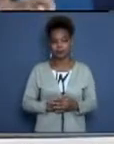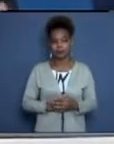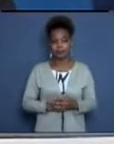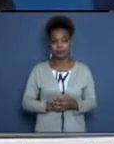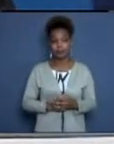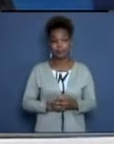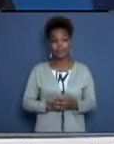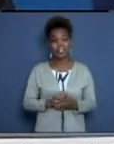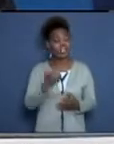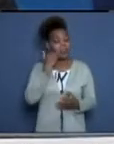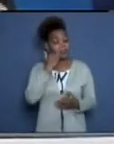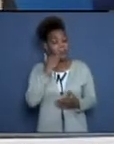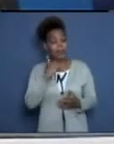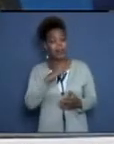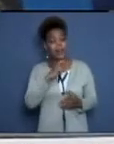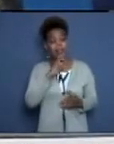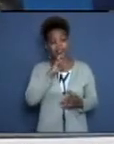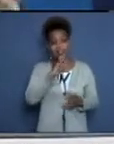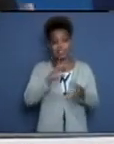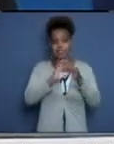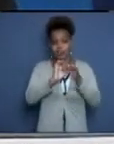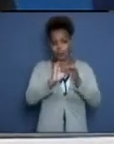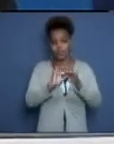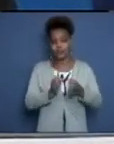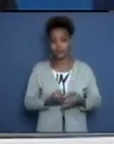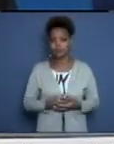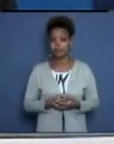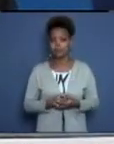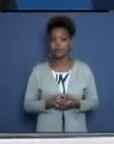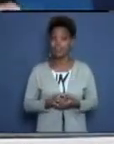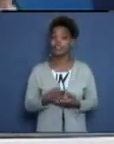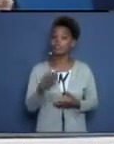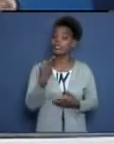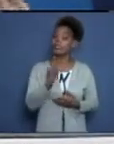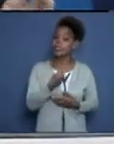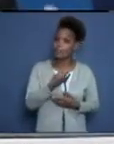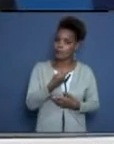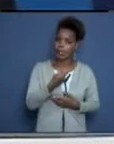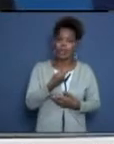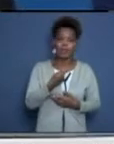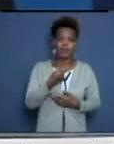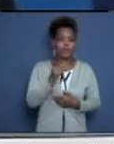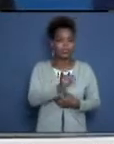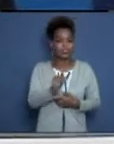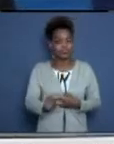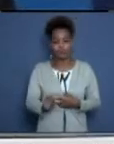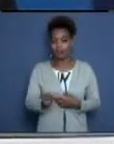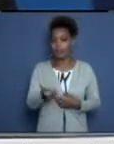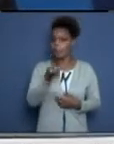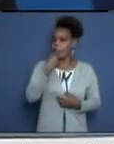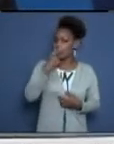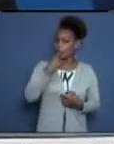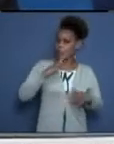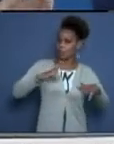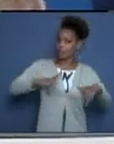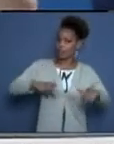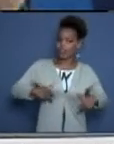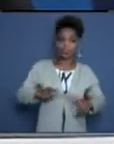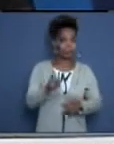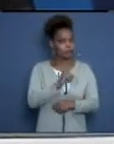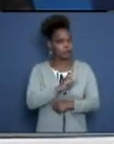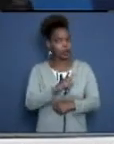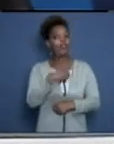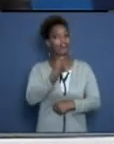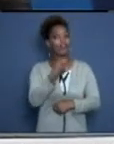y obviamente las complicaciones del paciente. Por lo tanto, el uso de antibióticos debe ser bajo estricta prescripción médica y de una